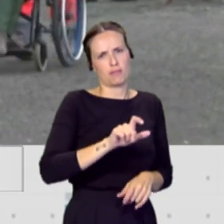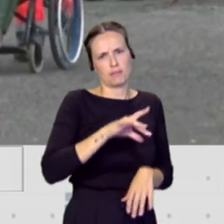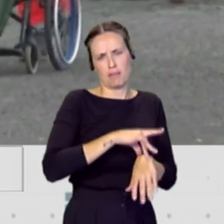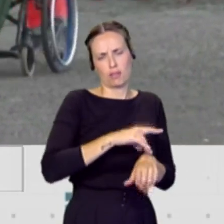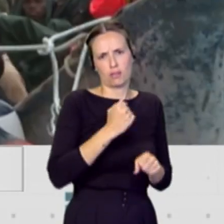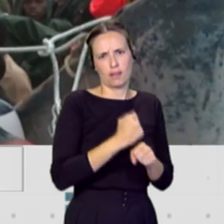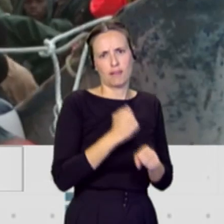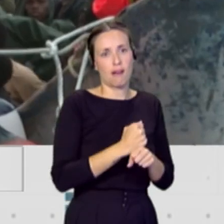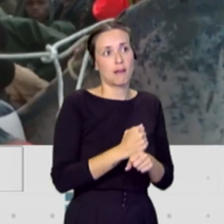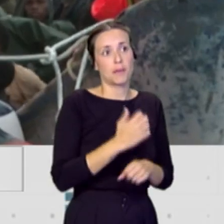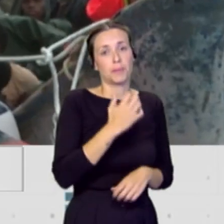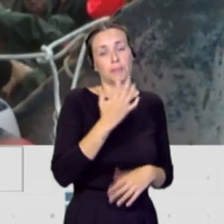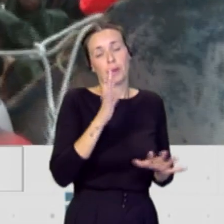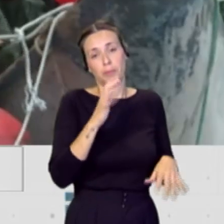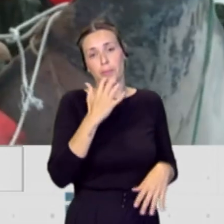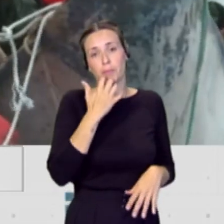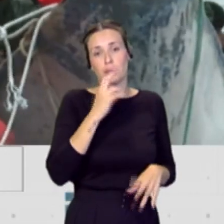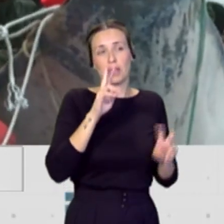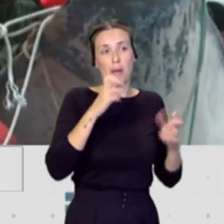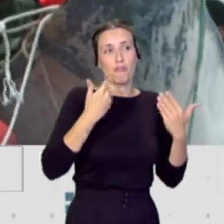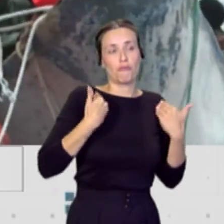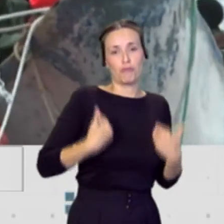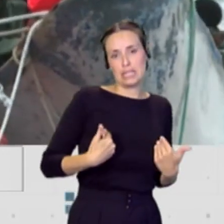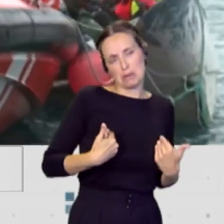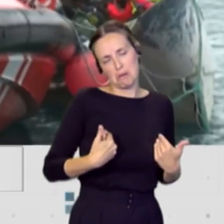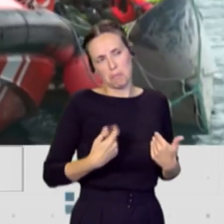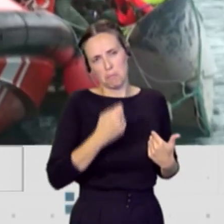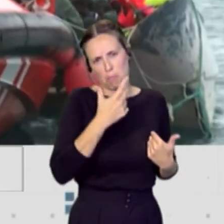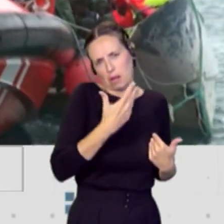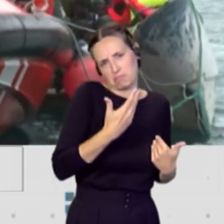seguramente la parte física a veces lo de menos, pero también tendrá un coste emocional, ¿no?